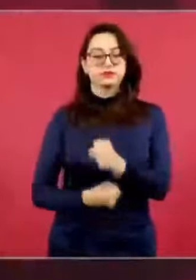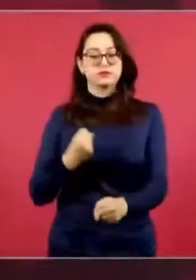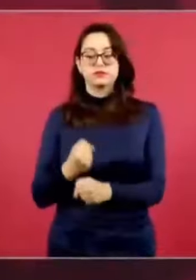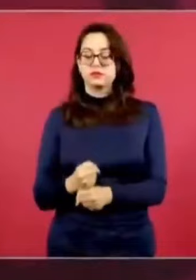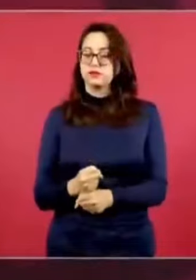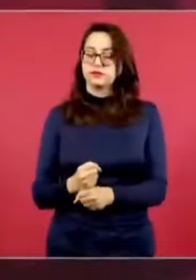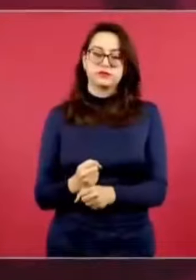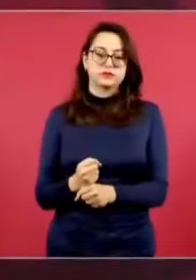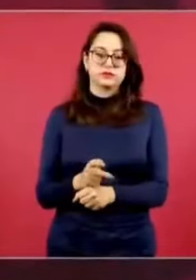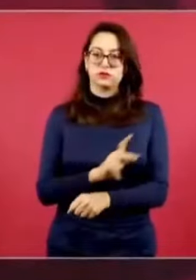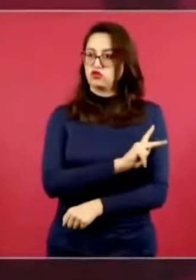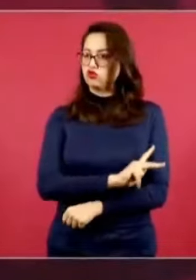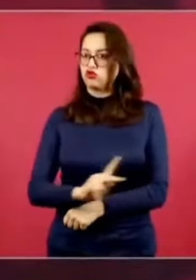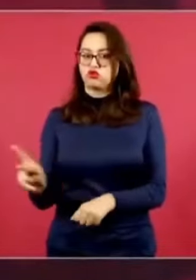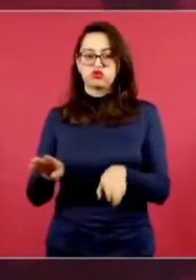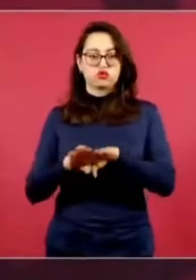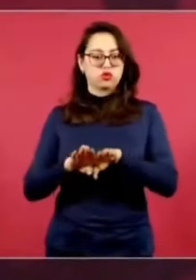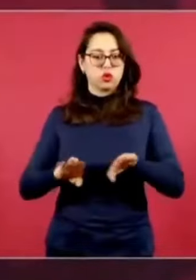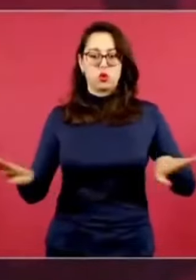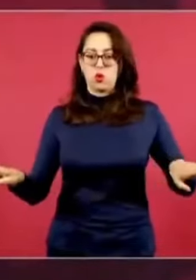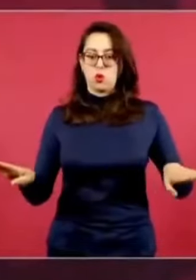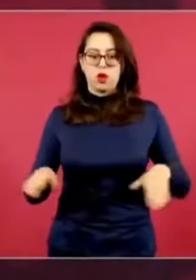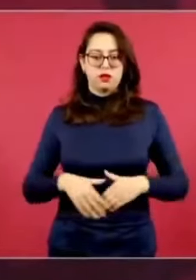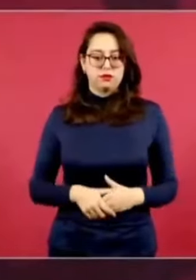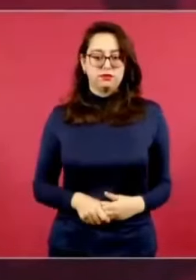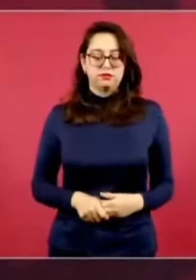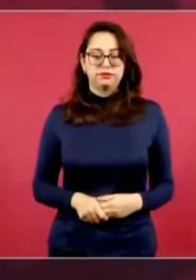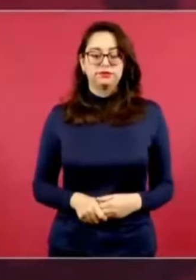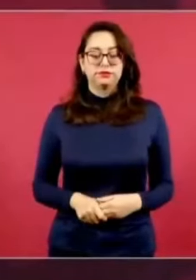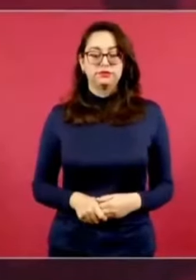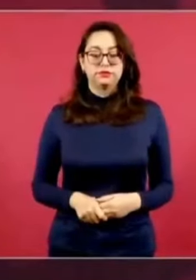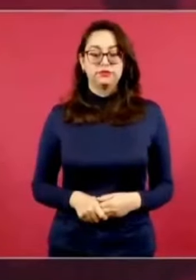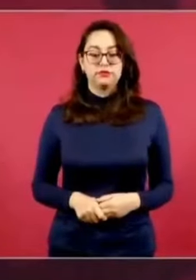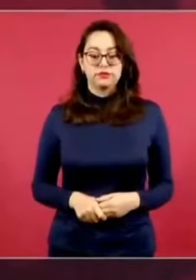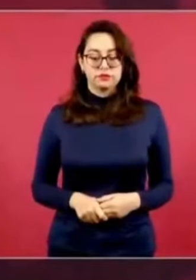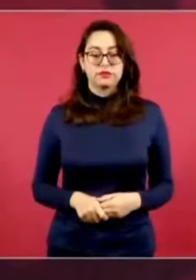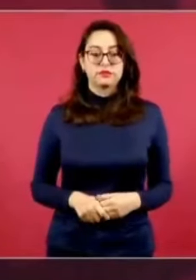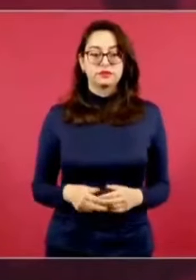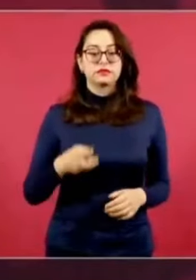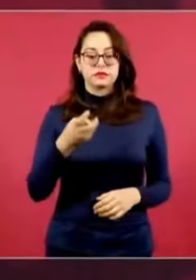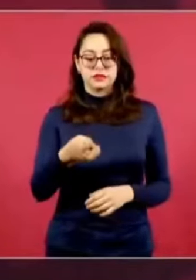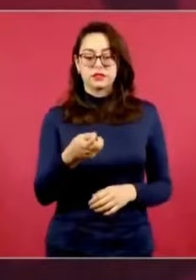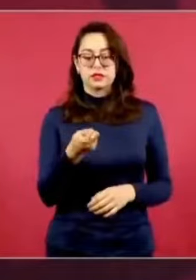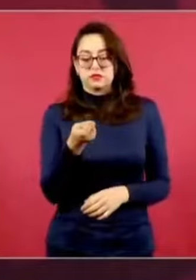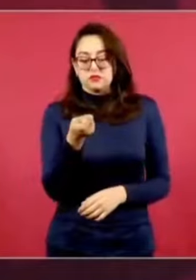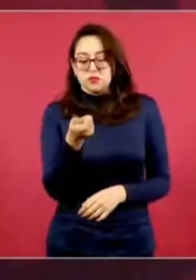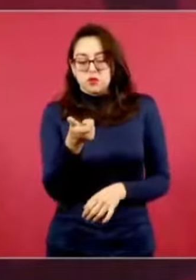65, universal, ese es el cambio.